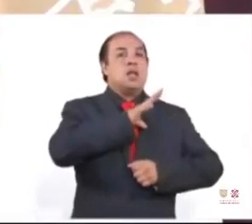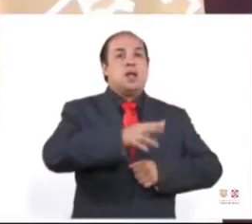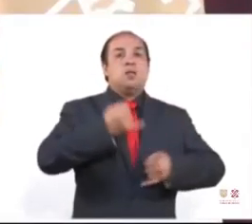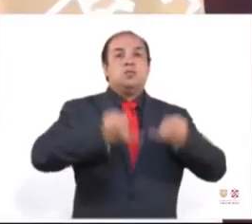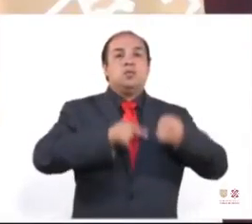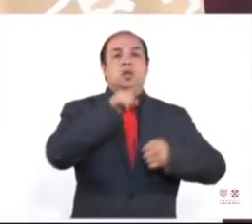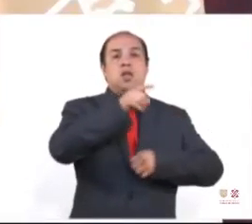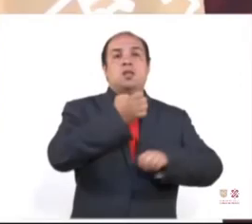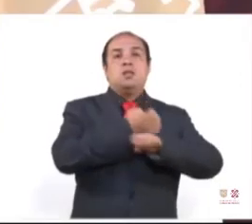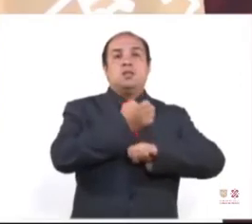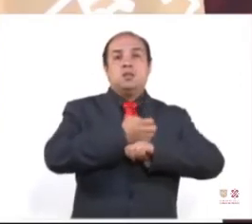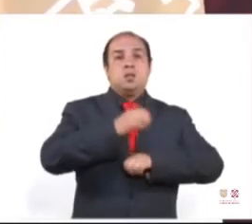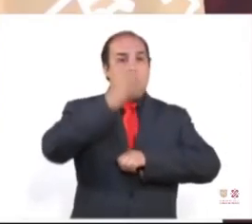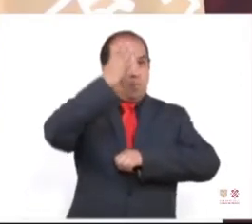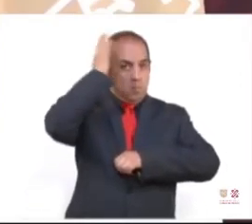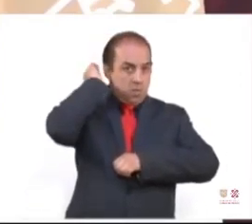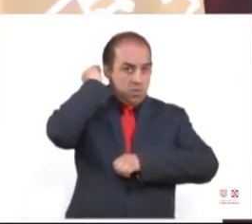Morelos.